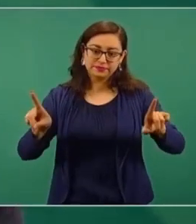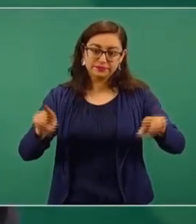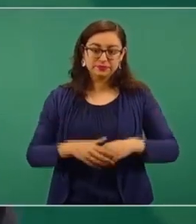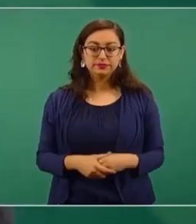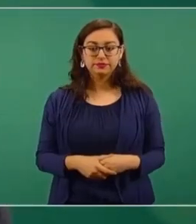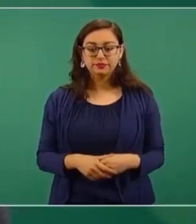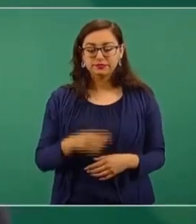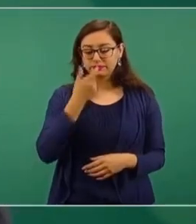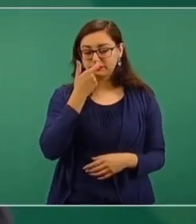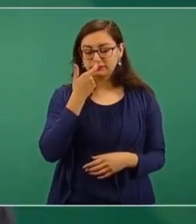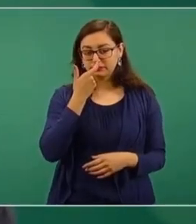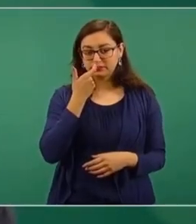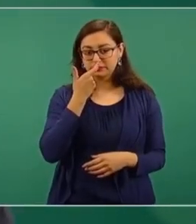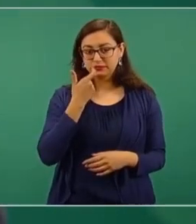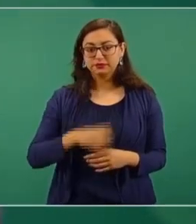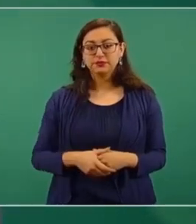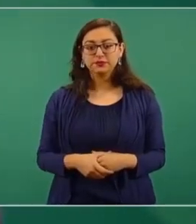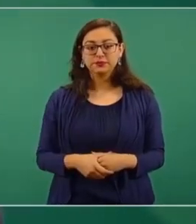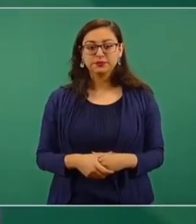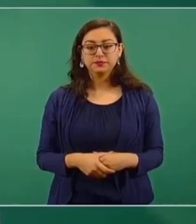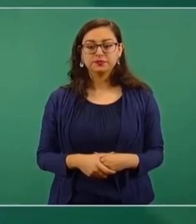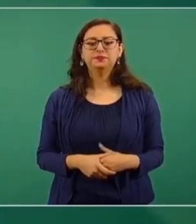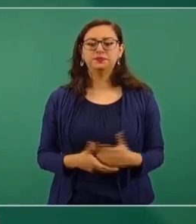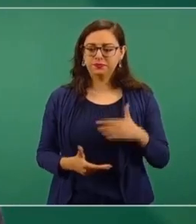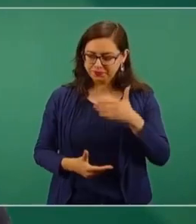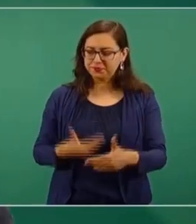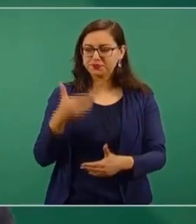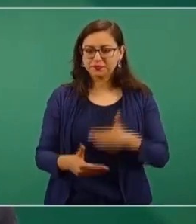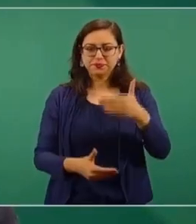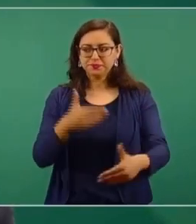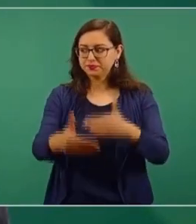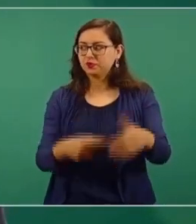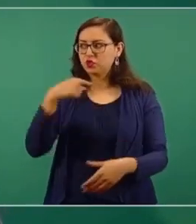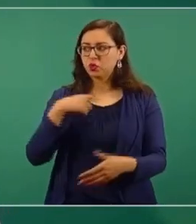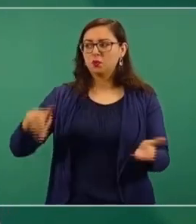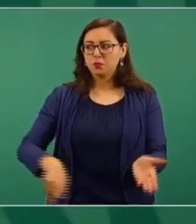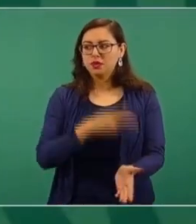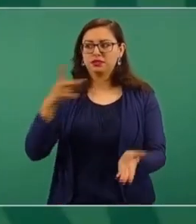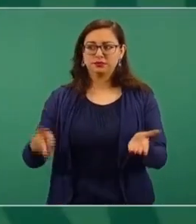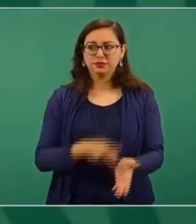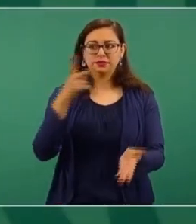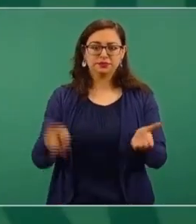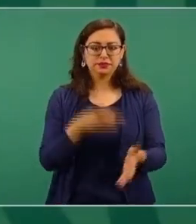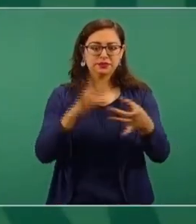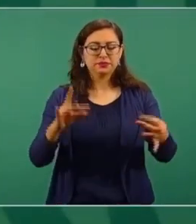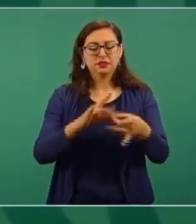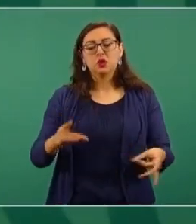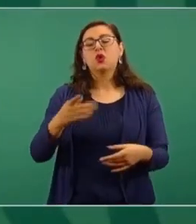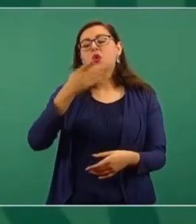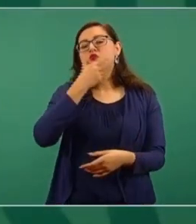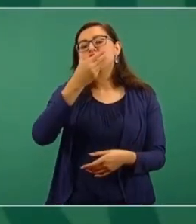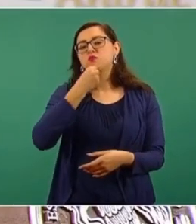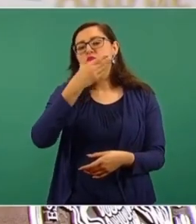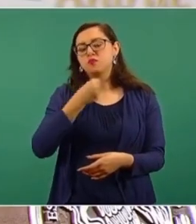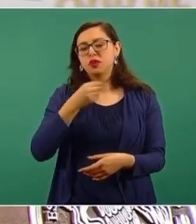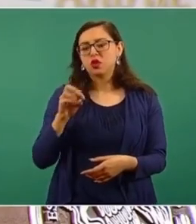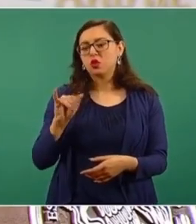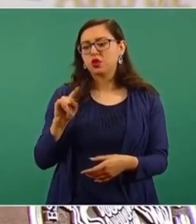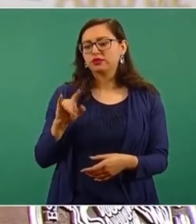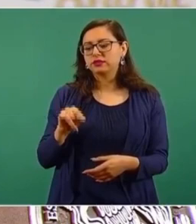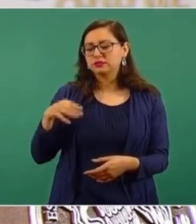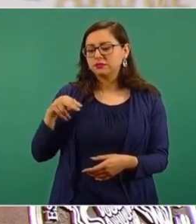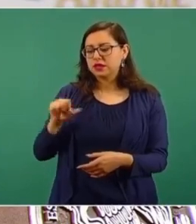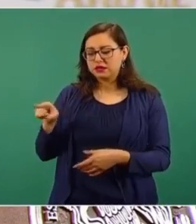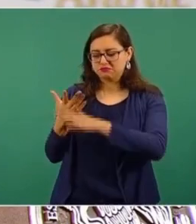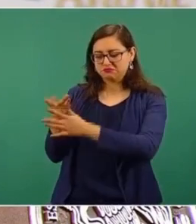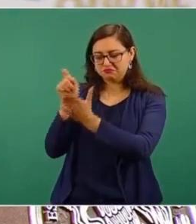Y se va avanzando. Yo repito y repito lo que escribió don Antonio Ortiz Mena, acerca de que deben